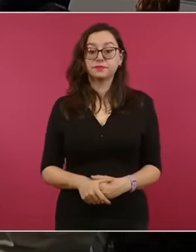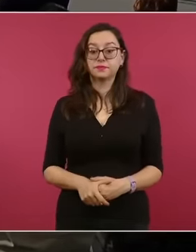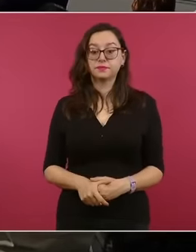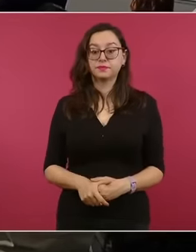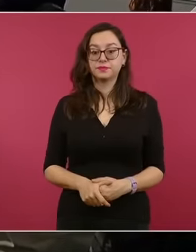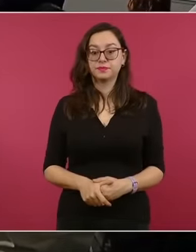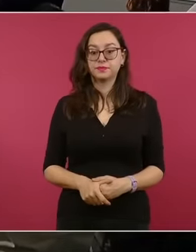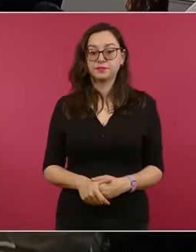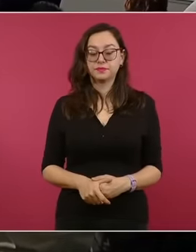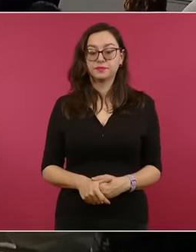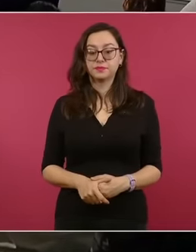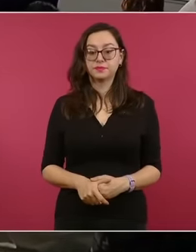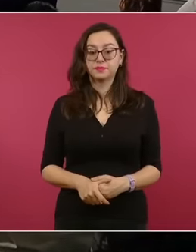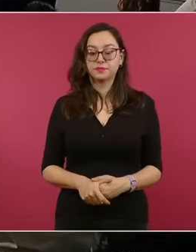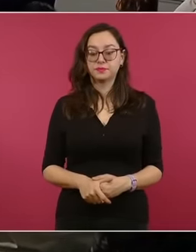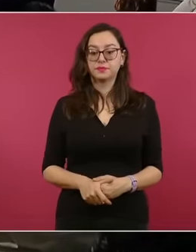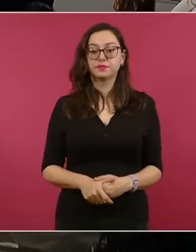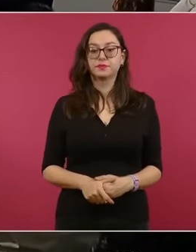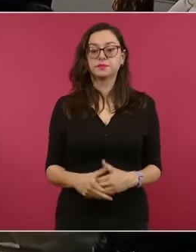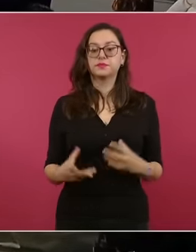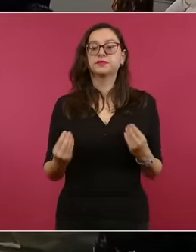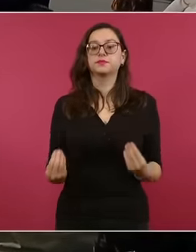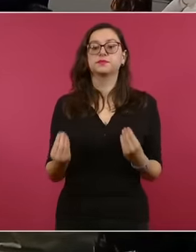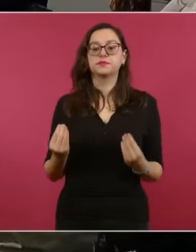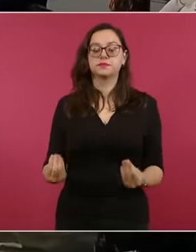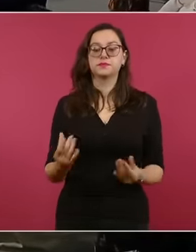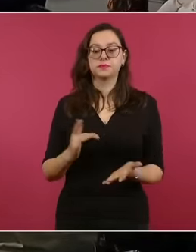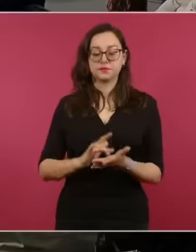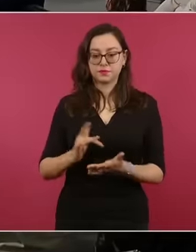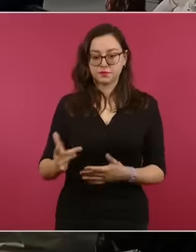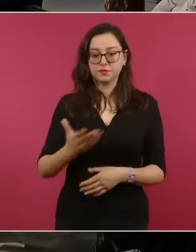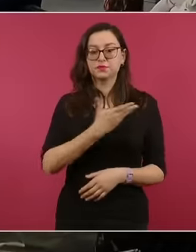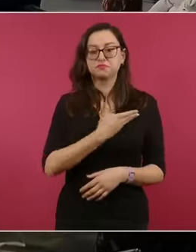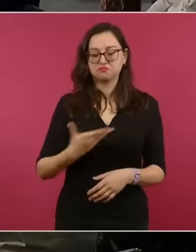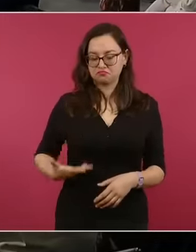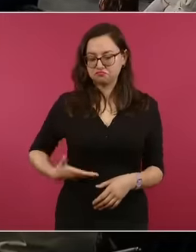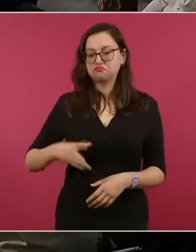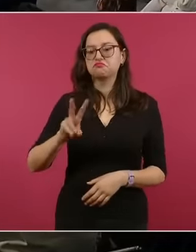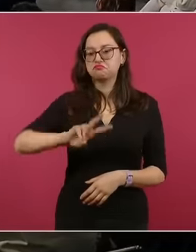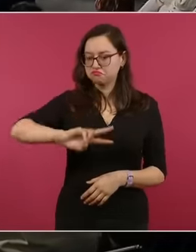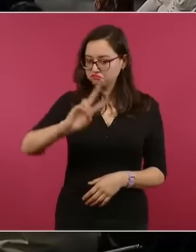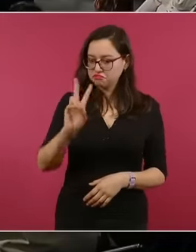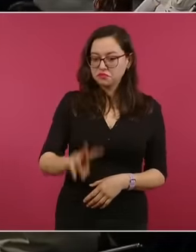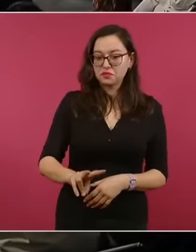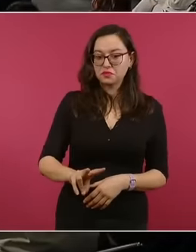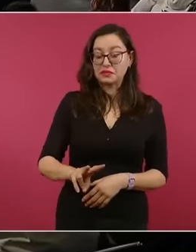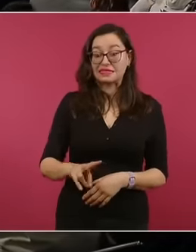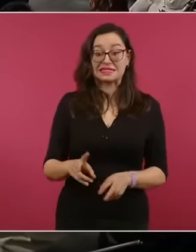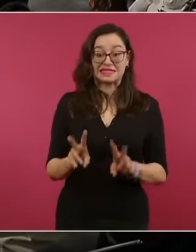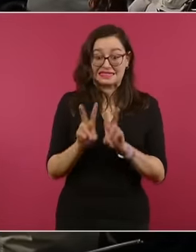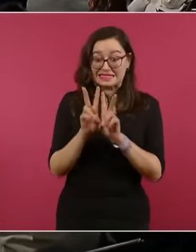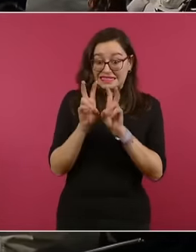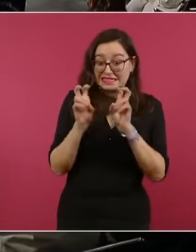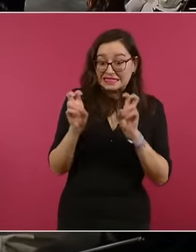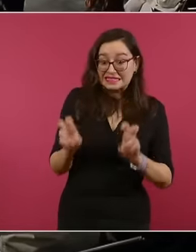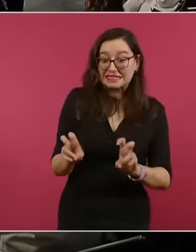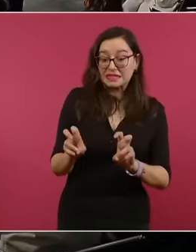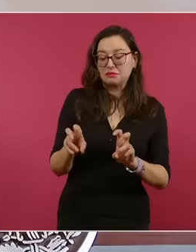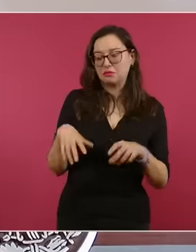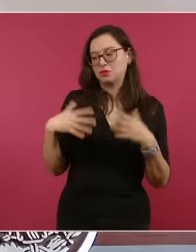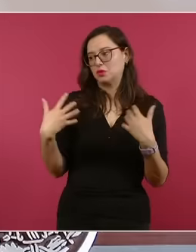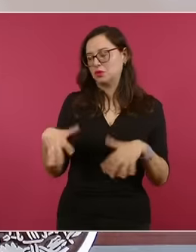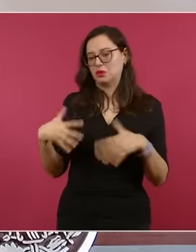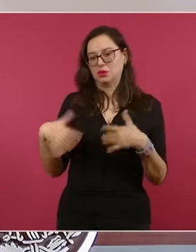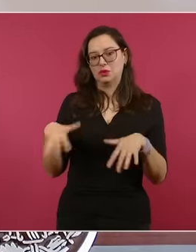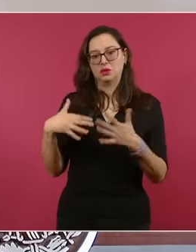Muchas gracias. Muchas gracias, señor presidente. Sin duda, este hecho es tan grave. Lo que México está